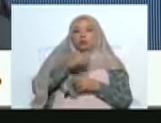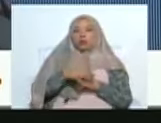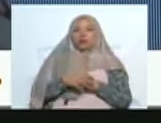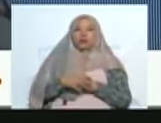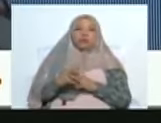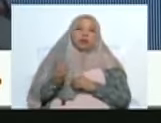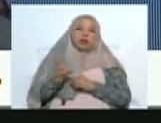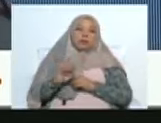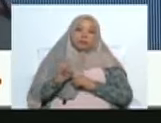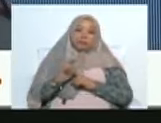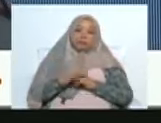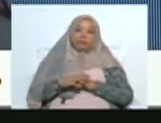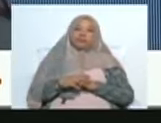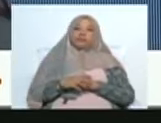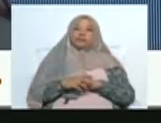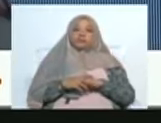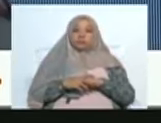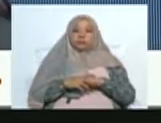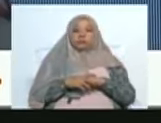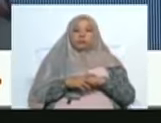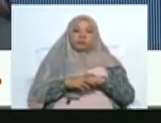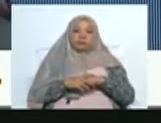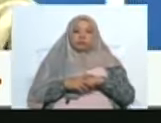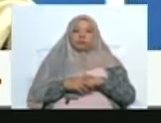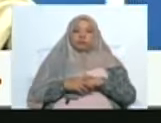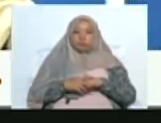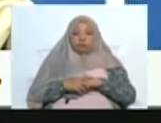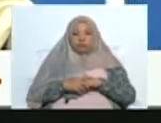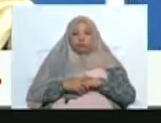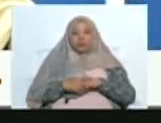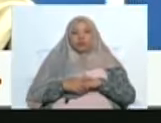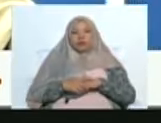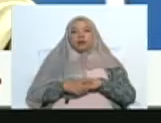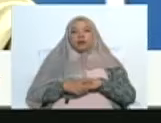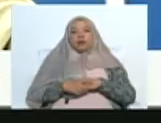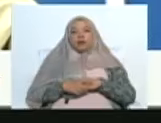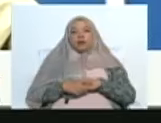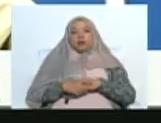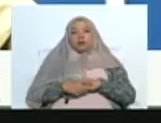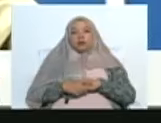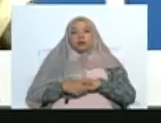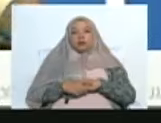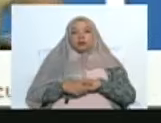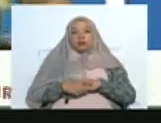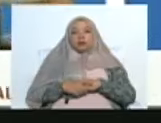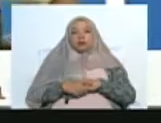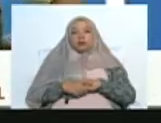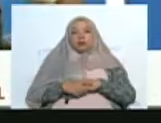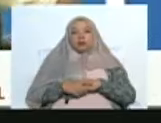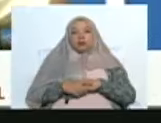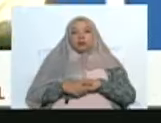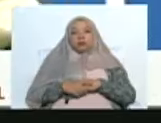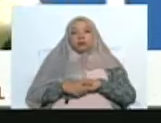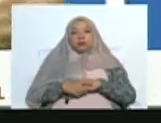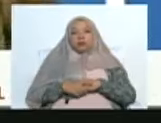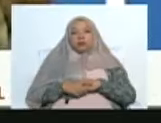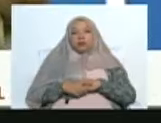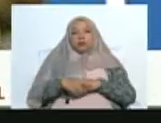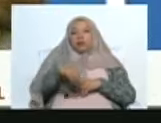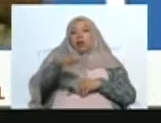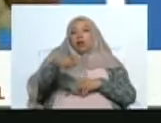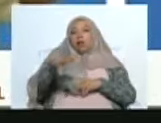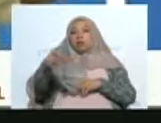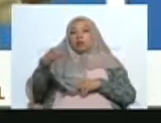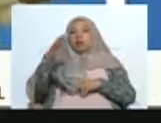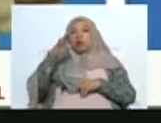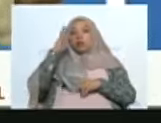en Venezuela? ¿Cómo podría definir eso en el escenario venezolano? Bueno, yo creo que muy optimista, con mucho entusiasmo, la